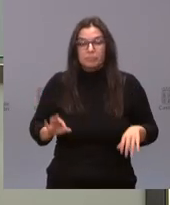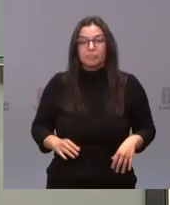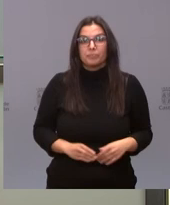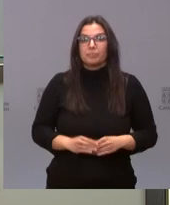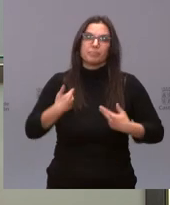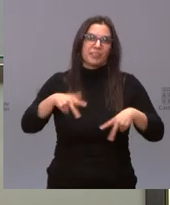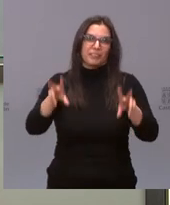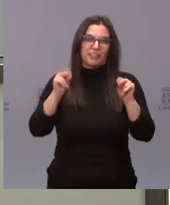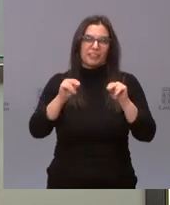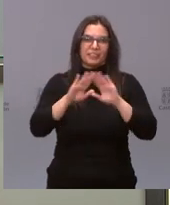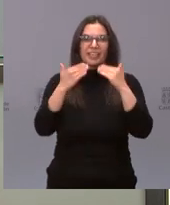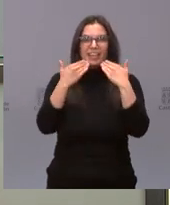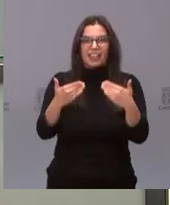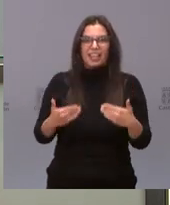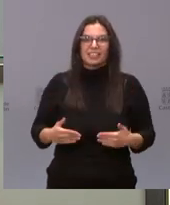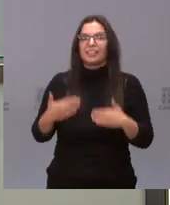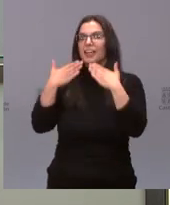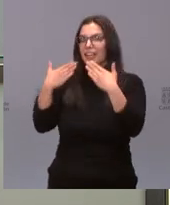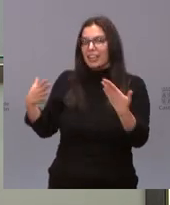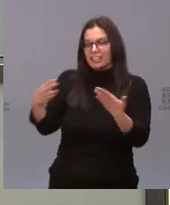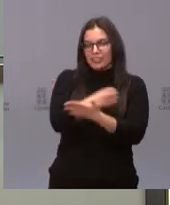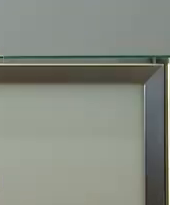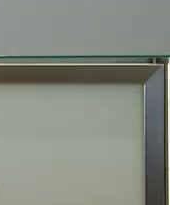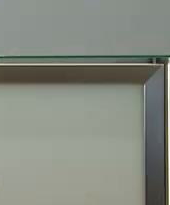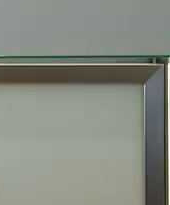hemos llegado al final. Venga, muchas gracias a todos.